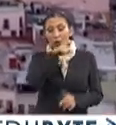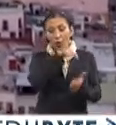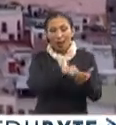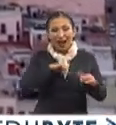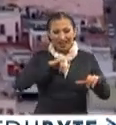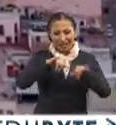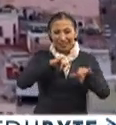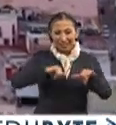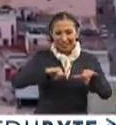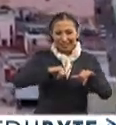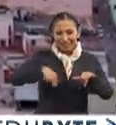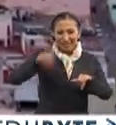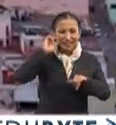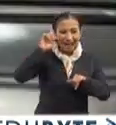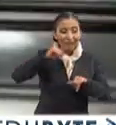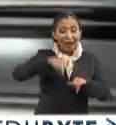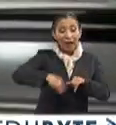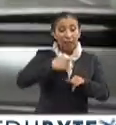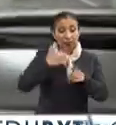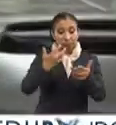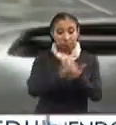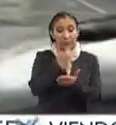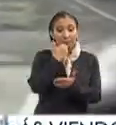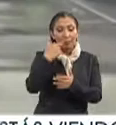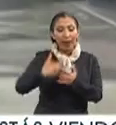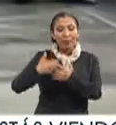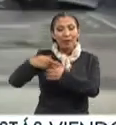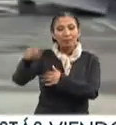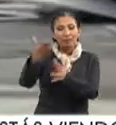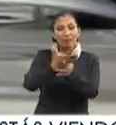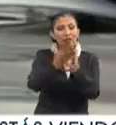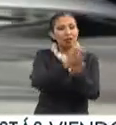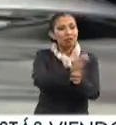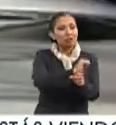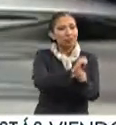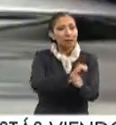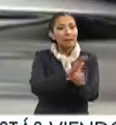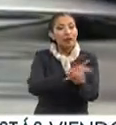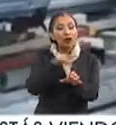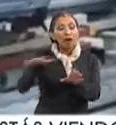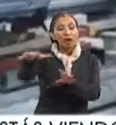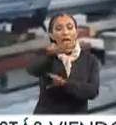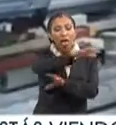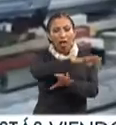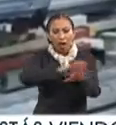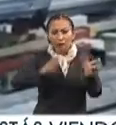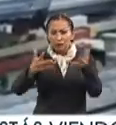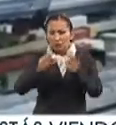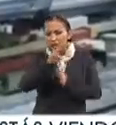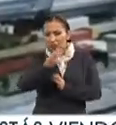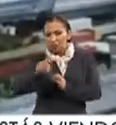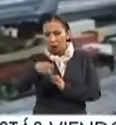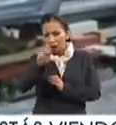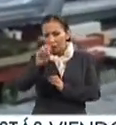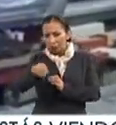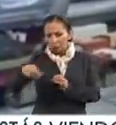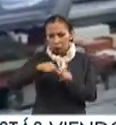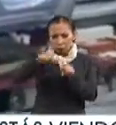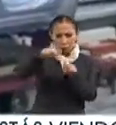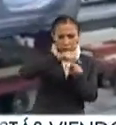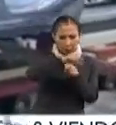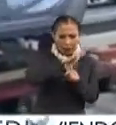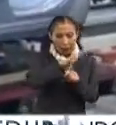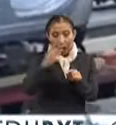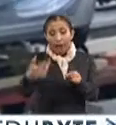ubicación geográfica de Zacatecas es una gran ventaja para la industria de las autopartes, ya que a alrededor, en un radio promedio de 300 kilómetros,